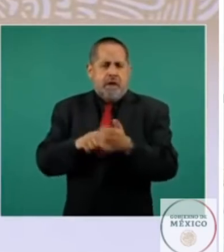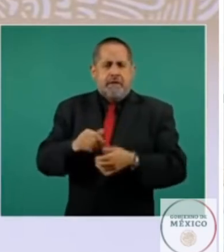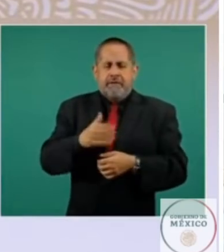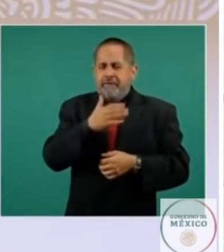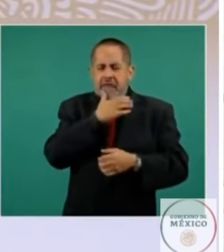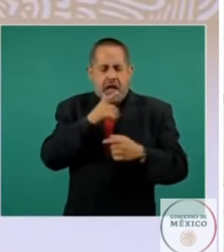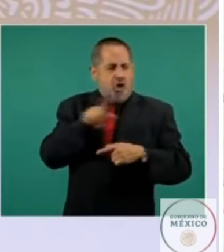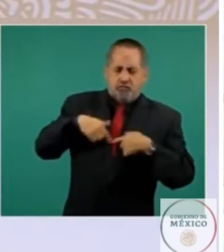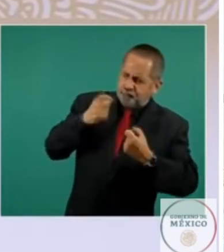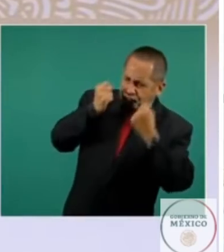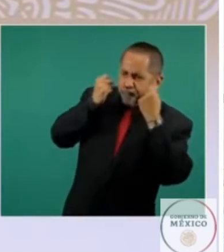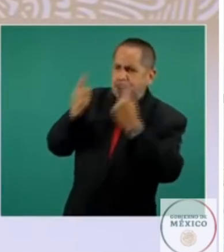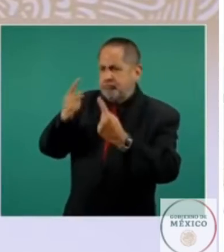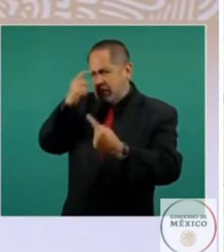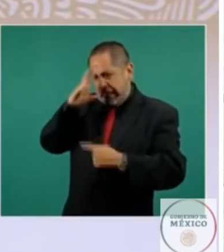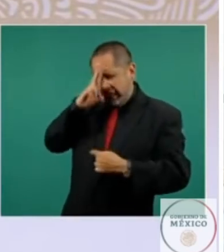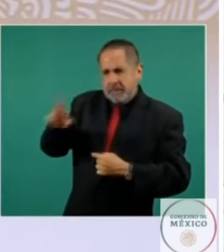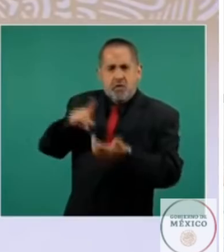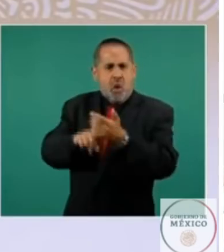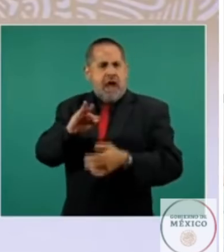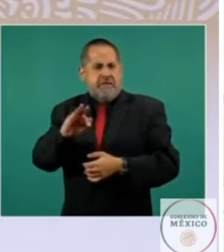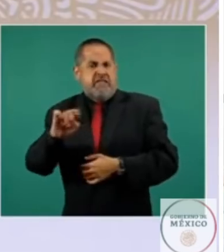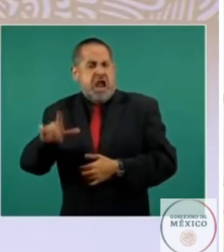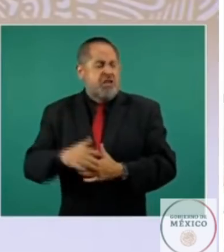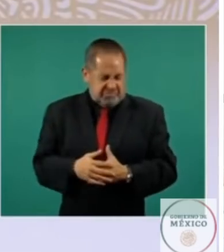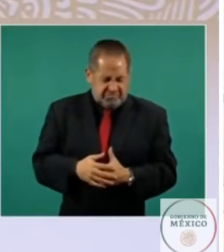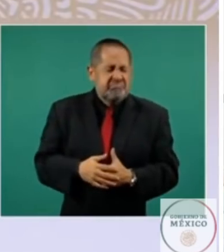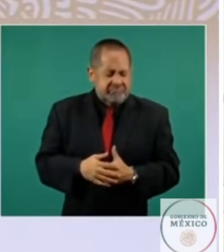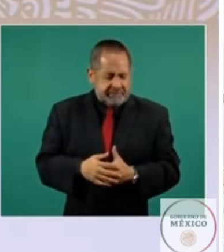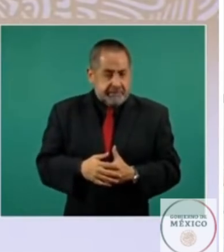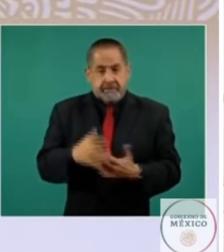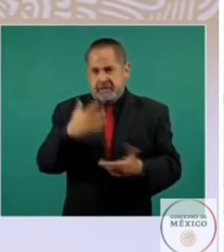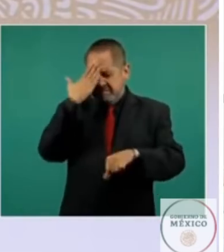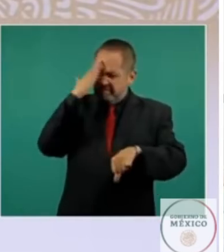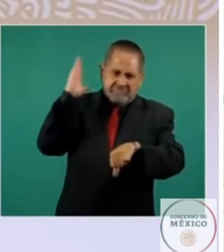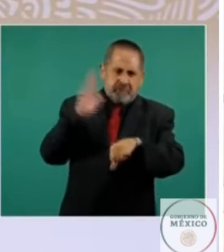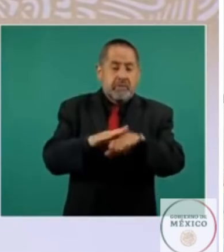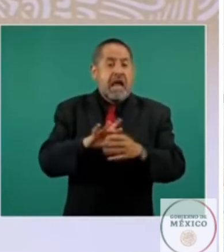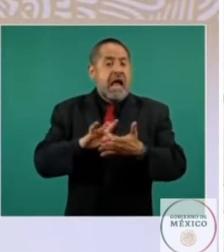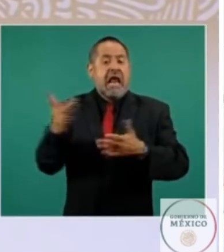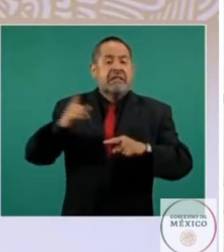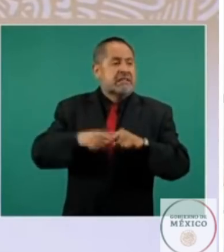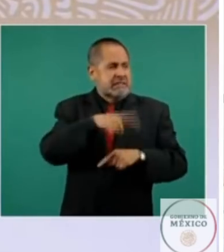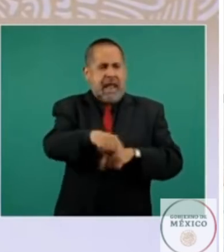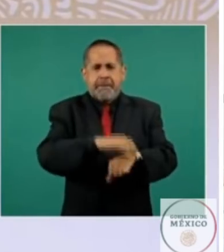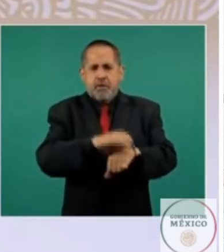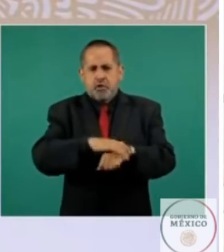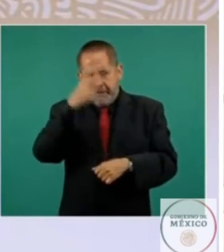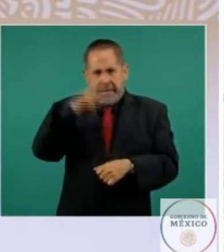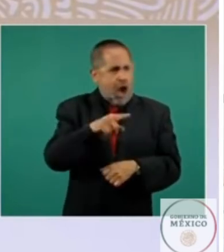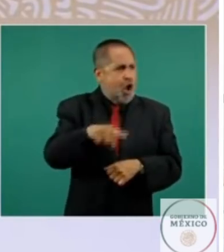con admiración y respeto no olvidaremos nunca que gracias al apoyo de muchos amigos mexicanos